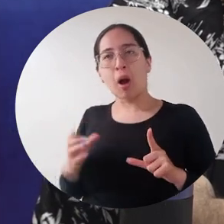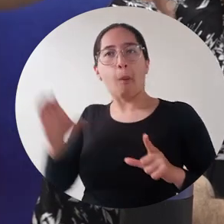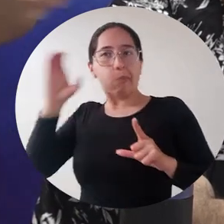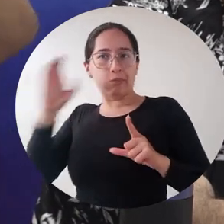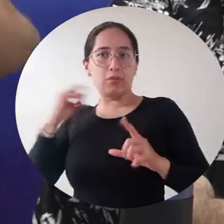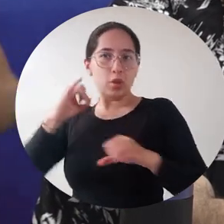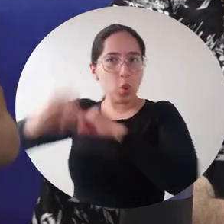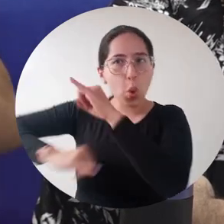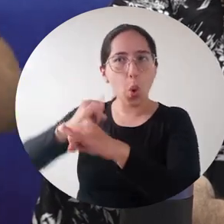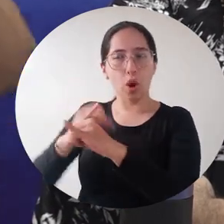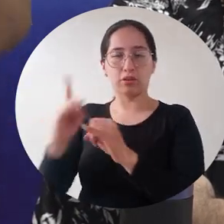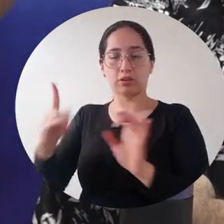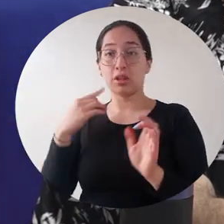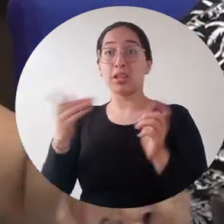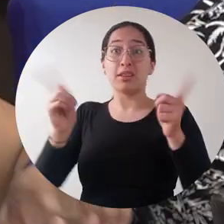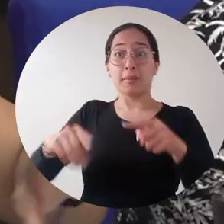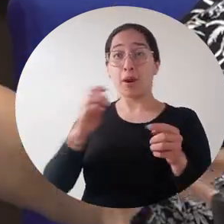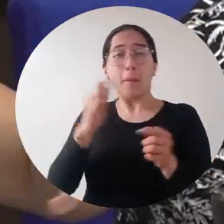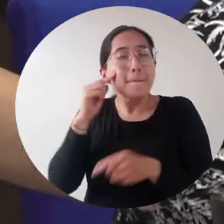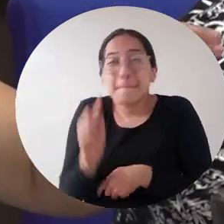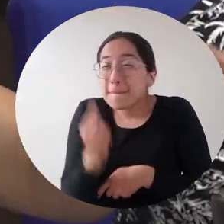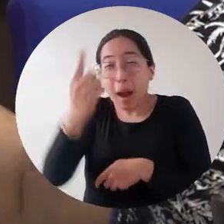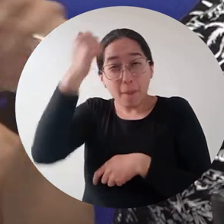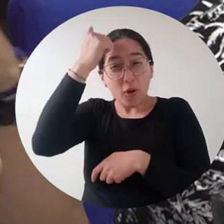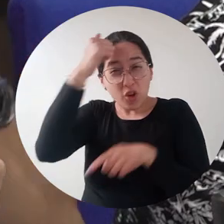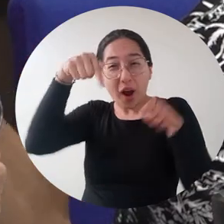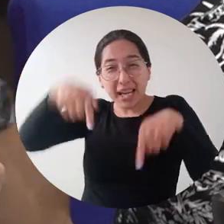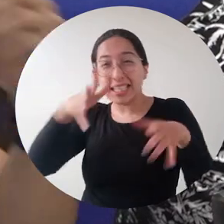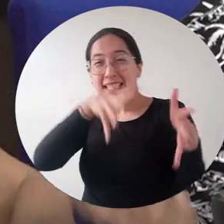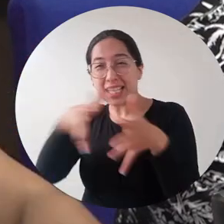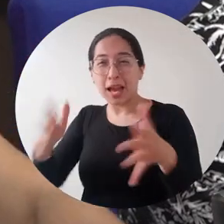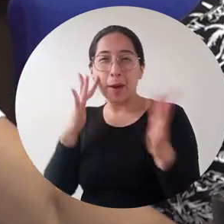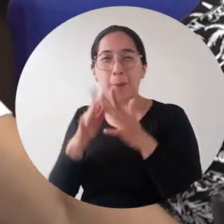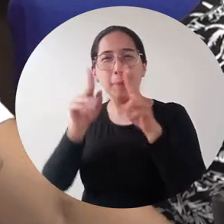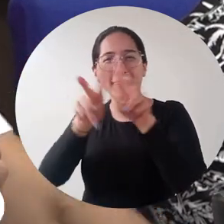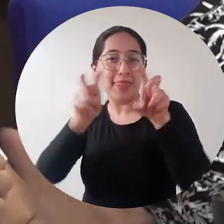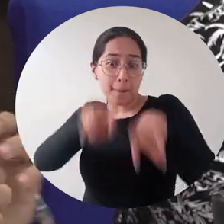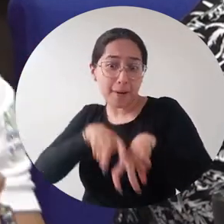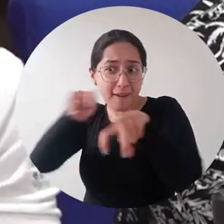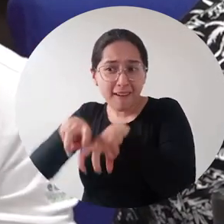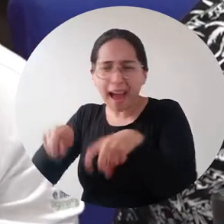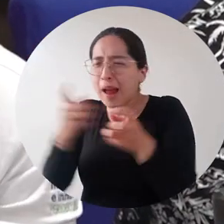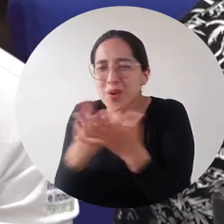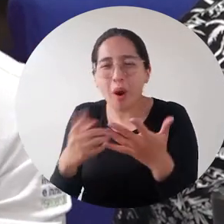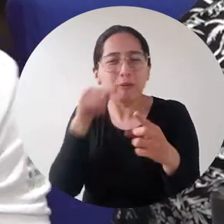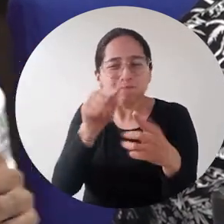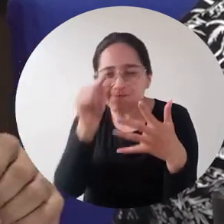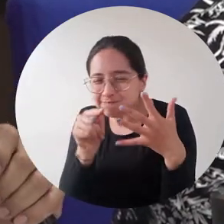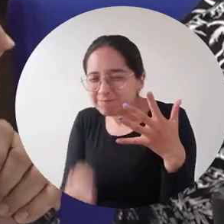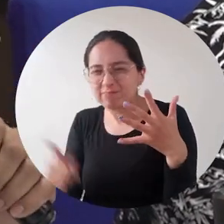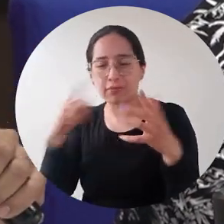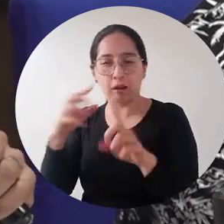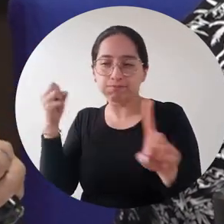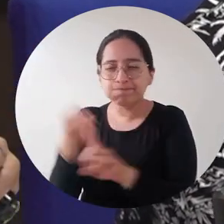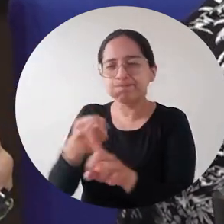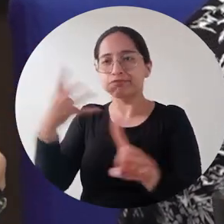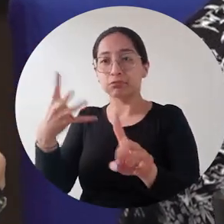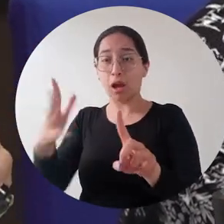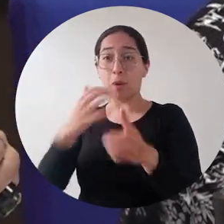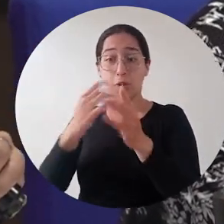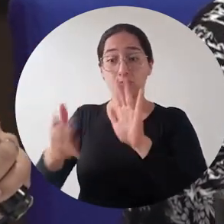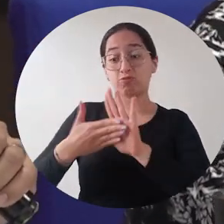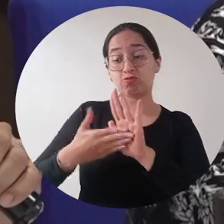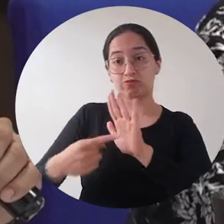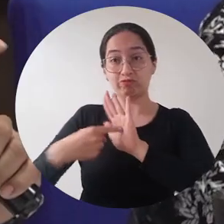qué fue, algunos profes de agronomía también. Son como muchas historias de vida que la universidad ha impactado. Nosotros decimos ahí 60 años